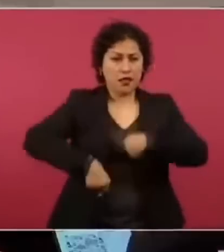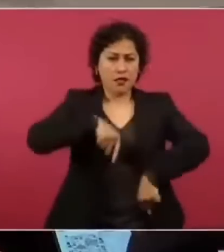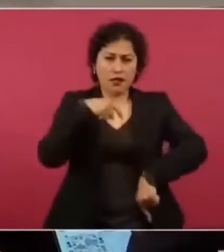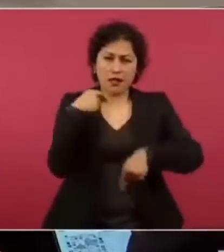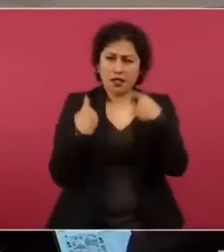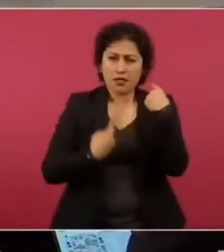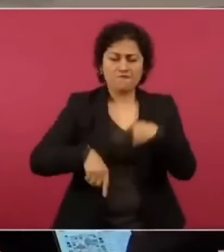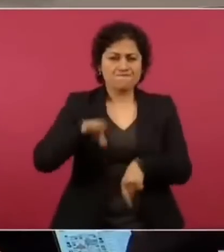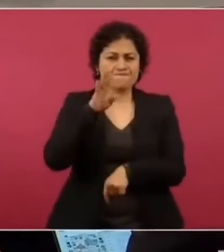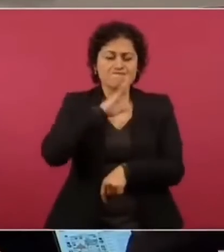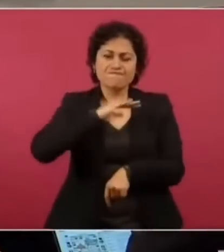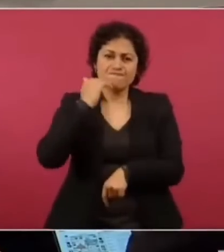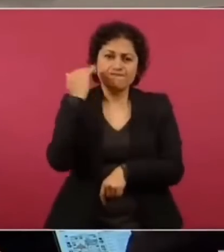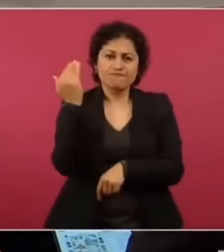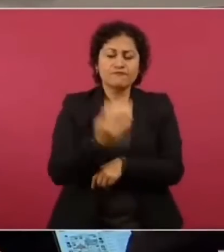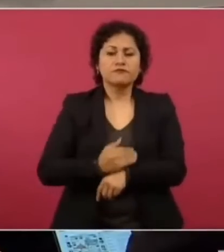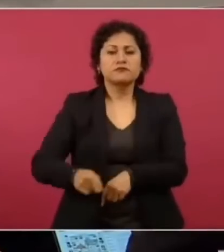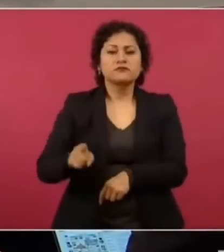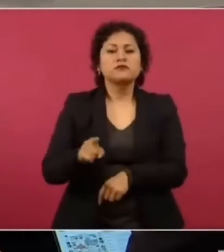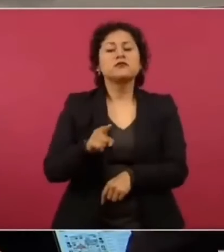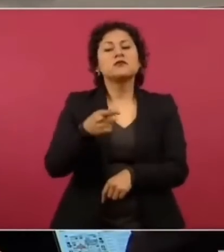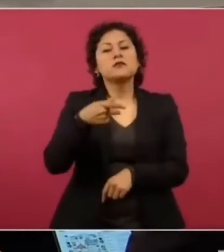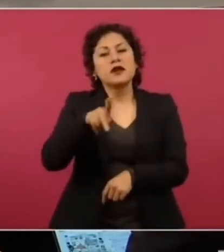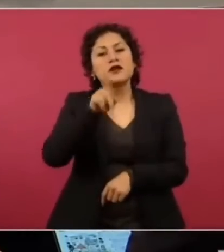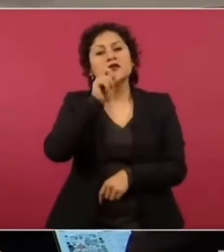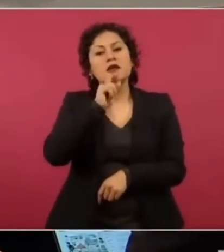de una sensación de tranquilidad.